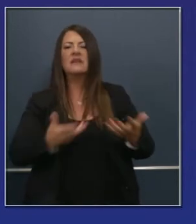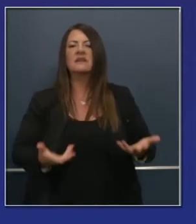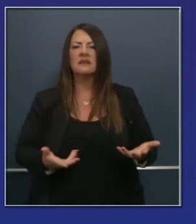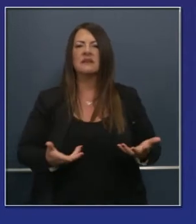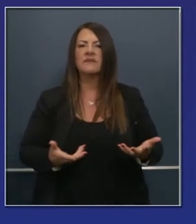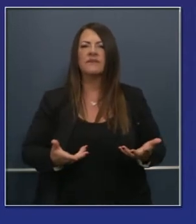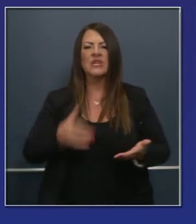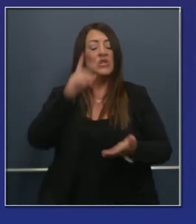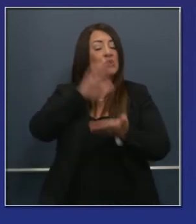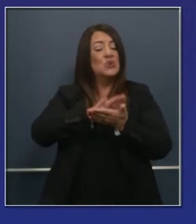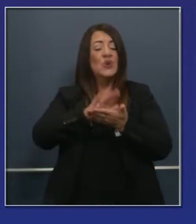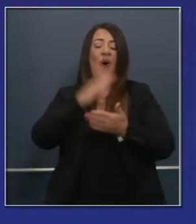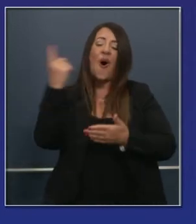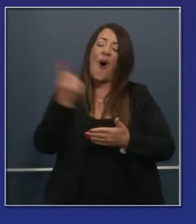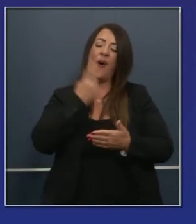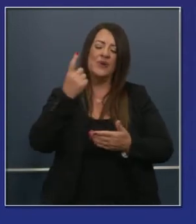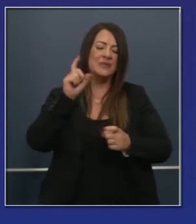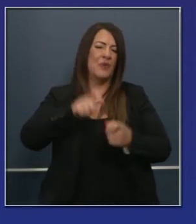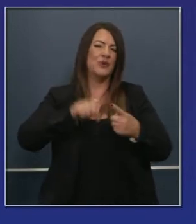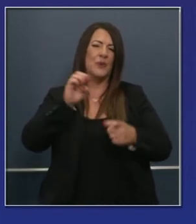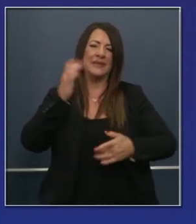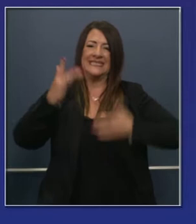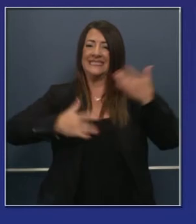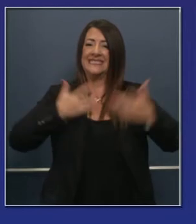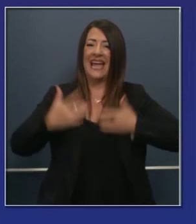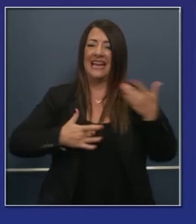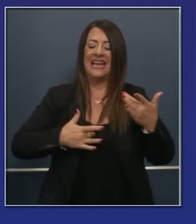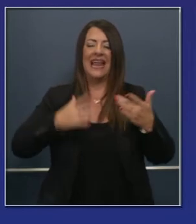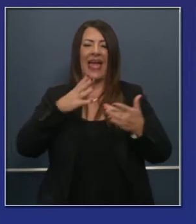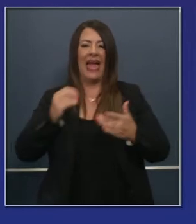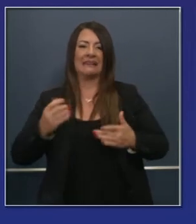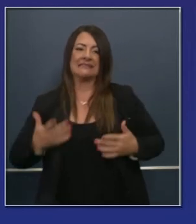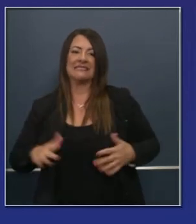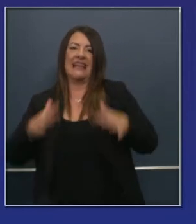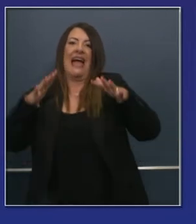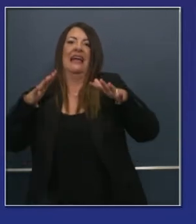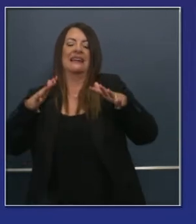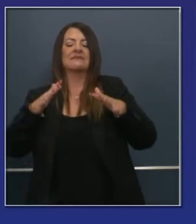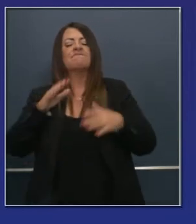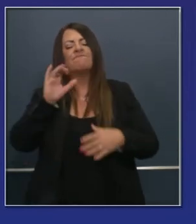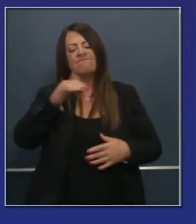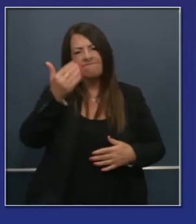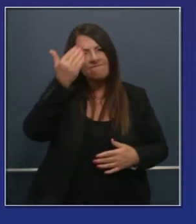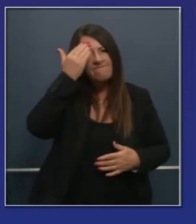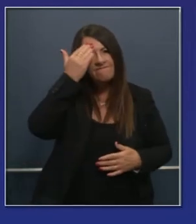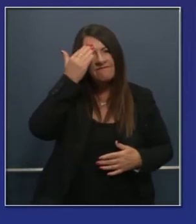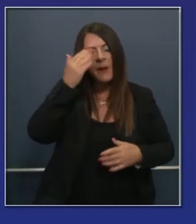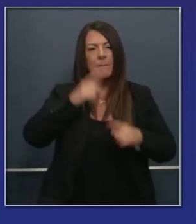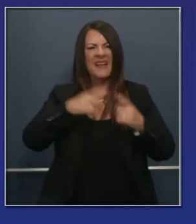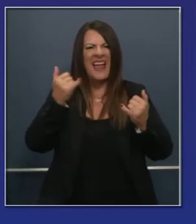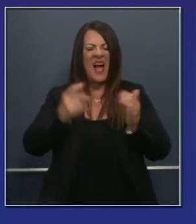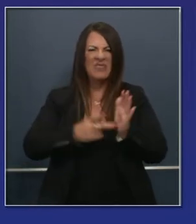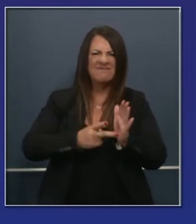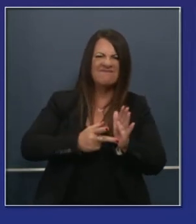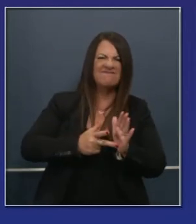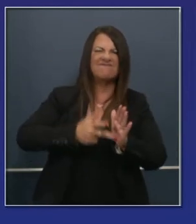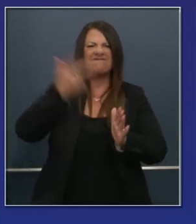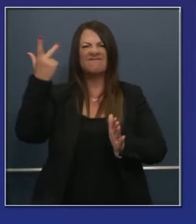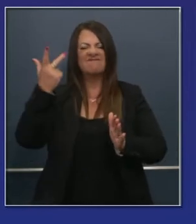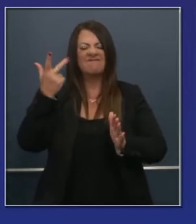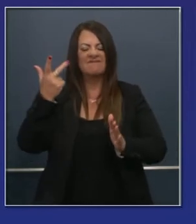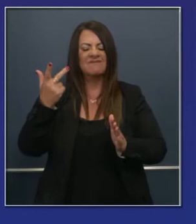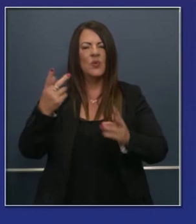escuela, todo este tiempo que es emocionante para todos. Y esto es un nivel más alto de